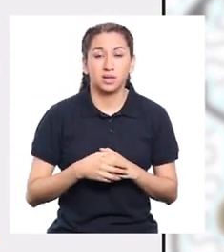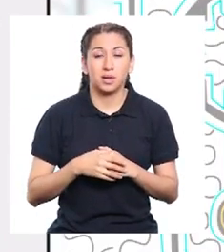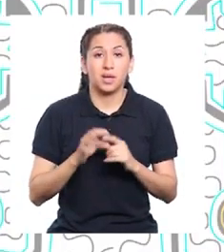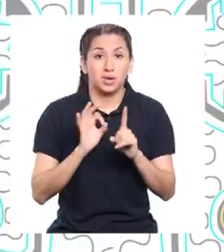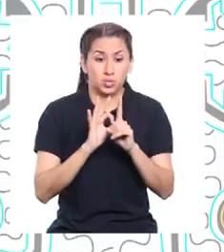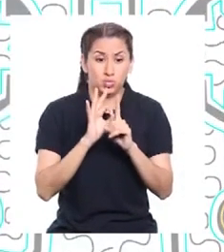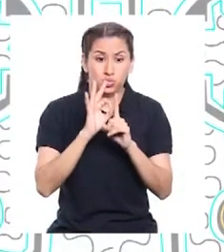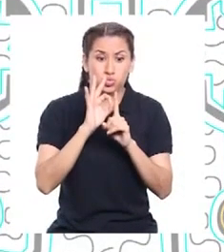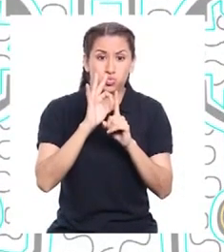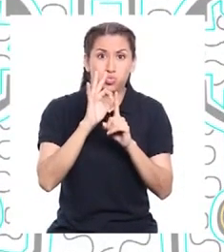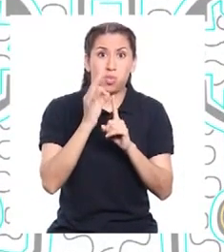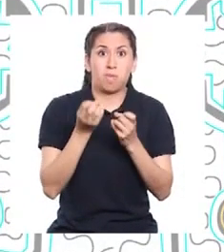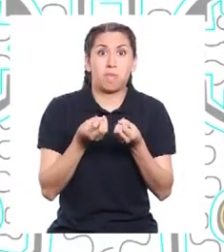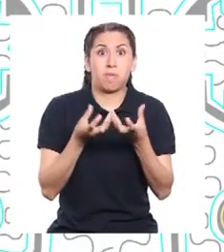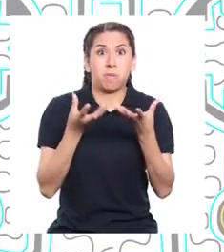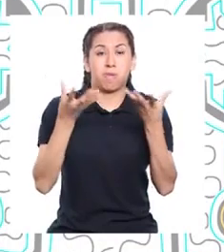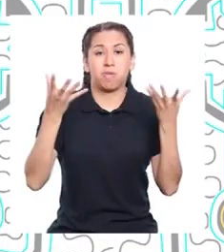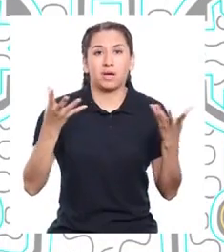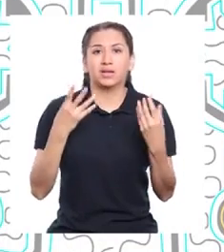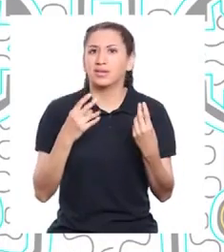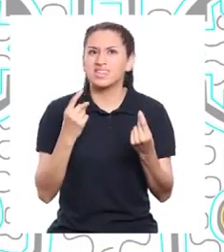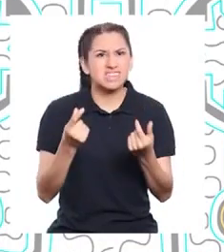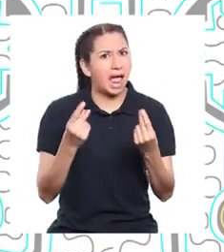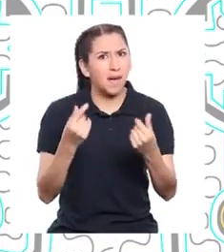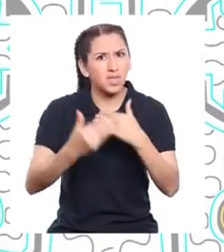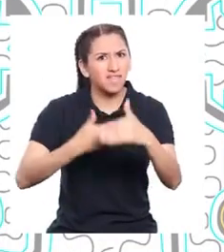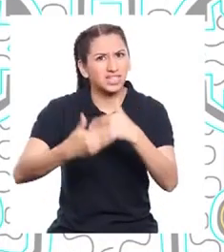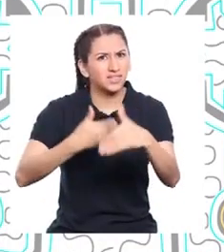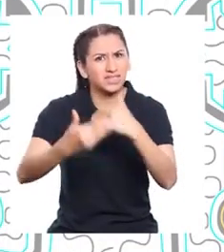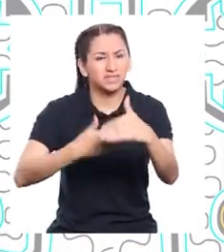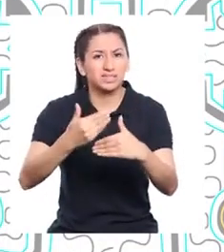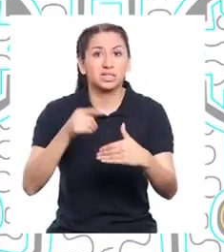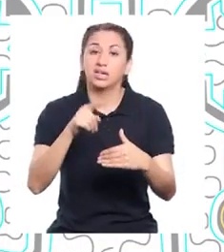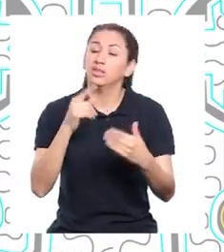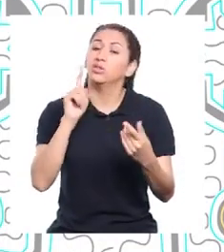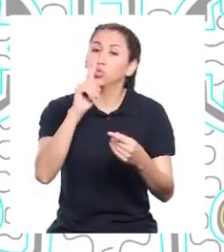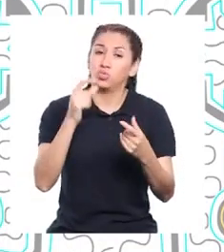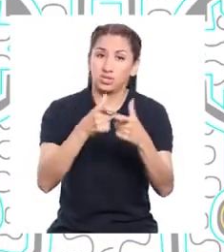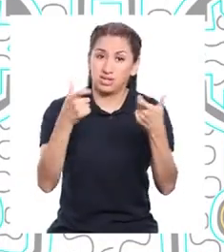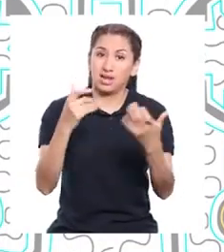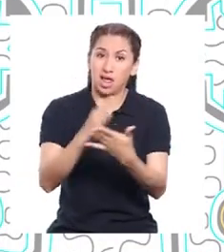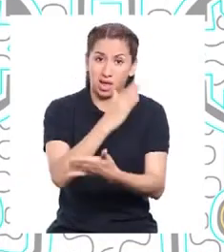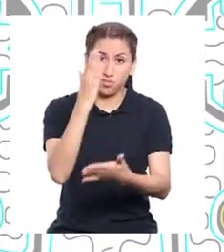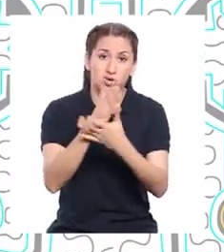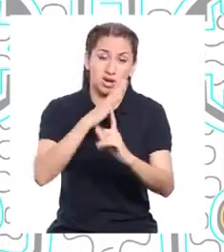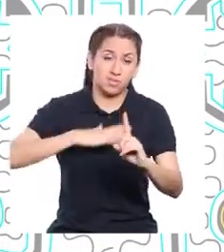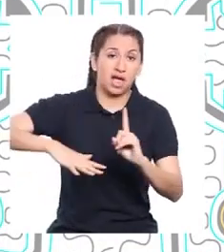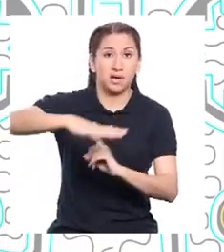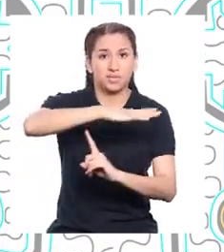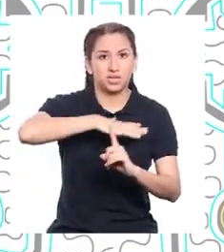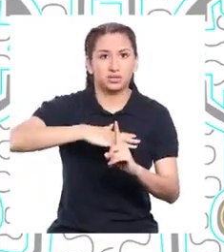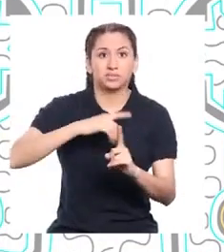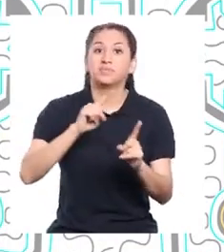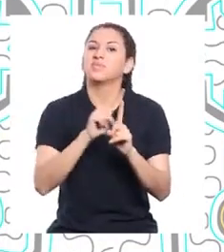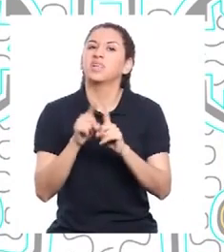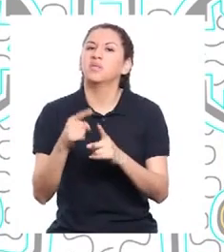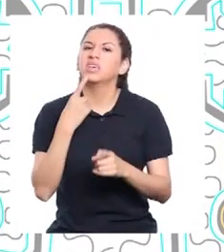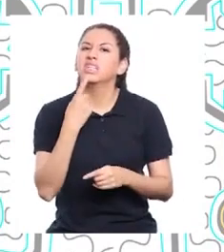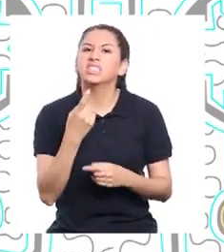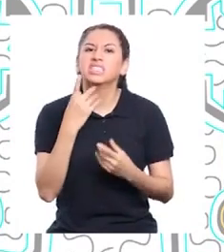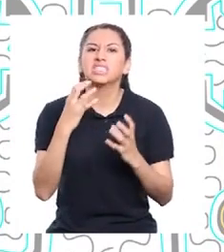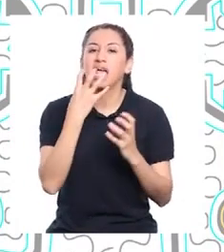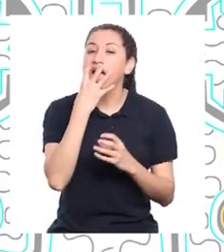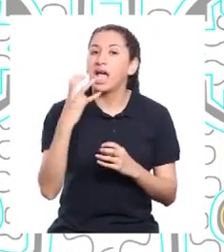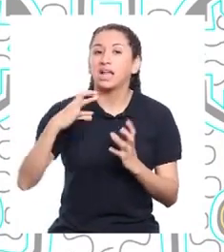El aumento de la temperatura se está dando de manera acelerada, lo que ocasionaría problemas en el ambiente. ¿Y qué me pueden decir